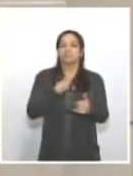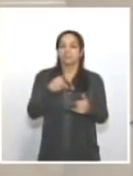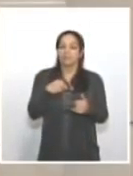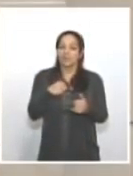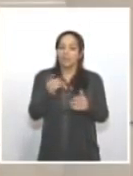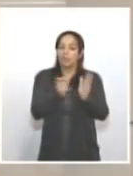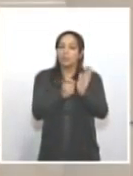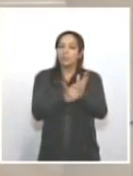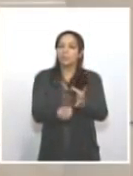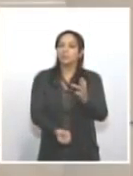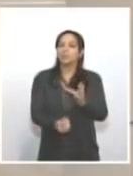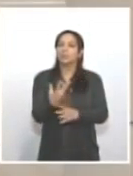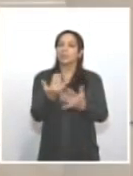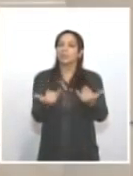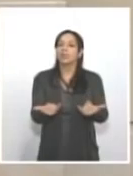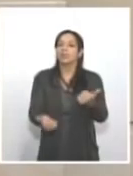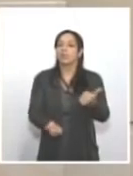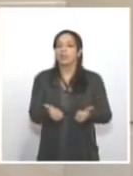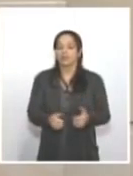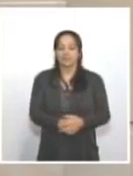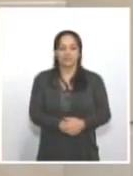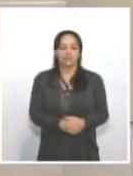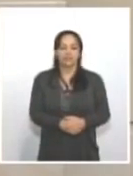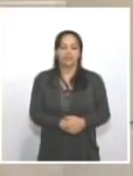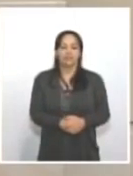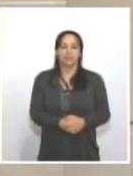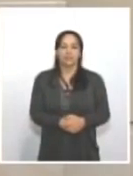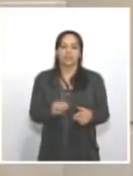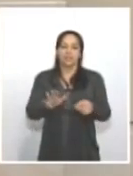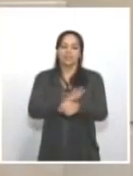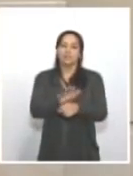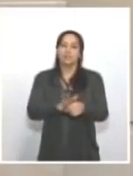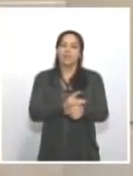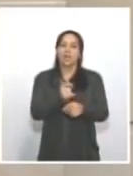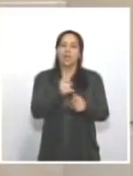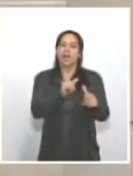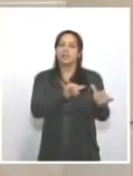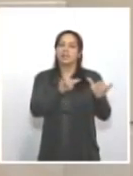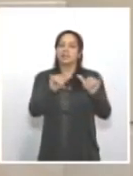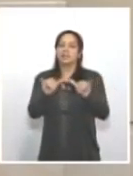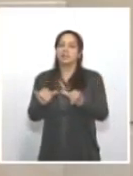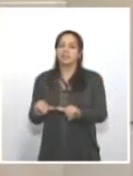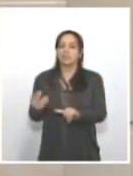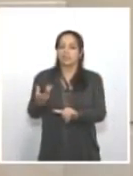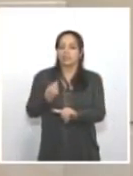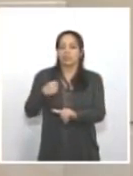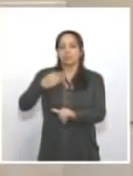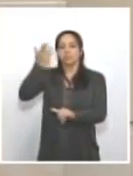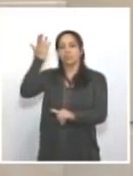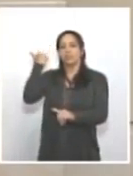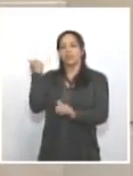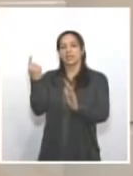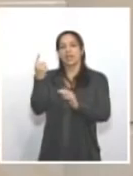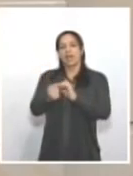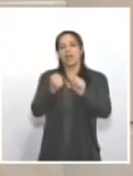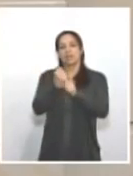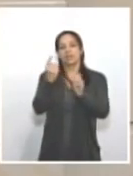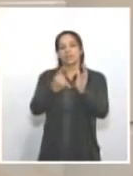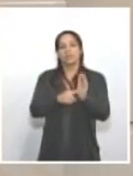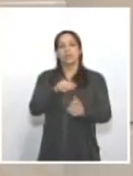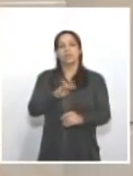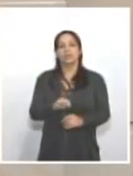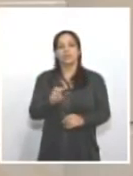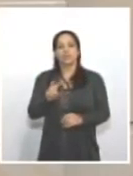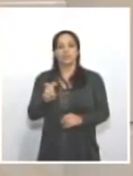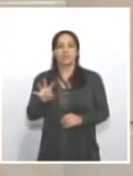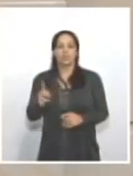nuevo aquí es una situación semejante a lo que tuvimos en el año setenta y cuatro y los